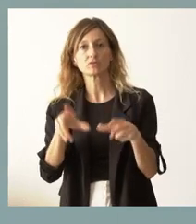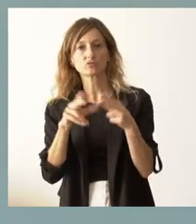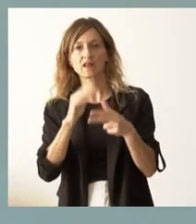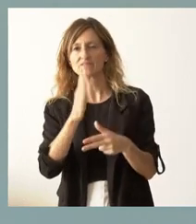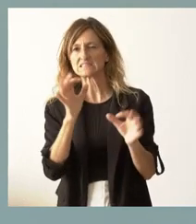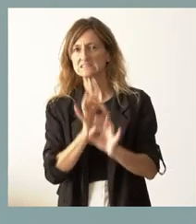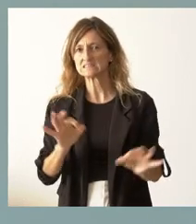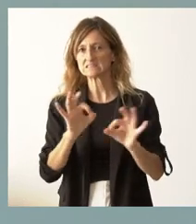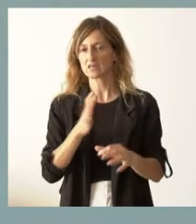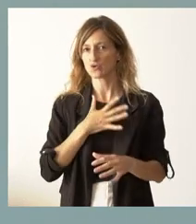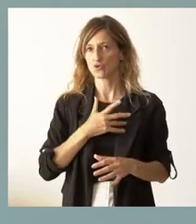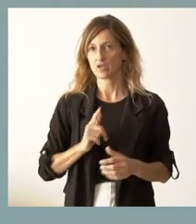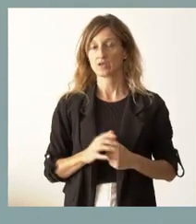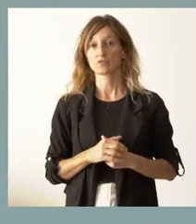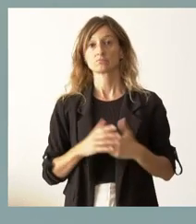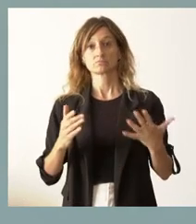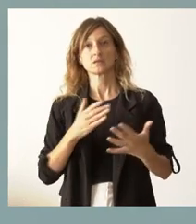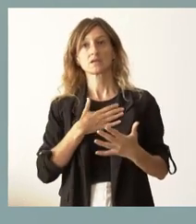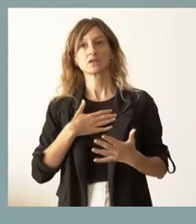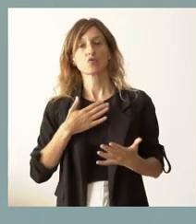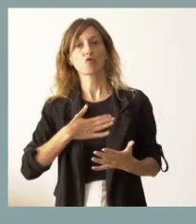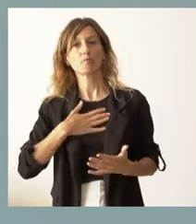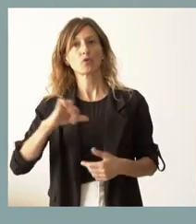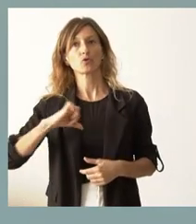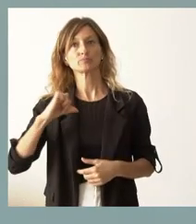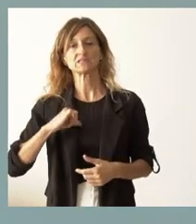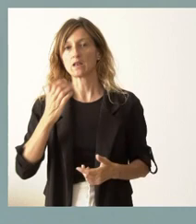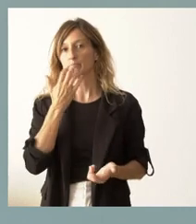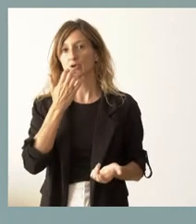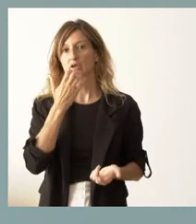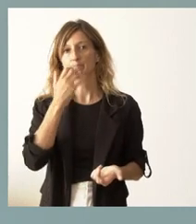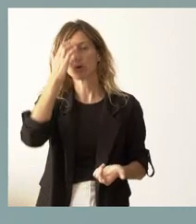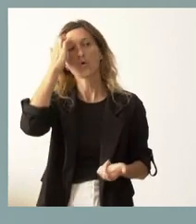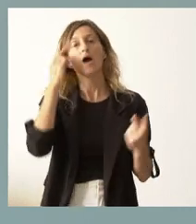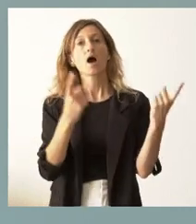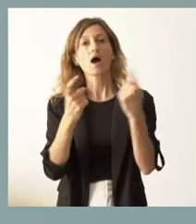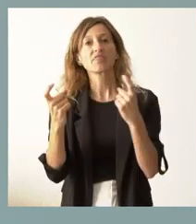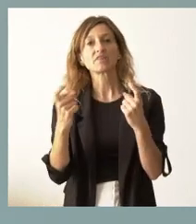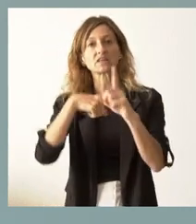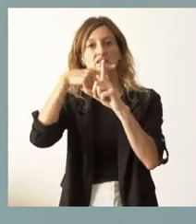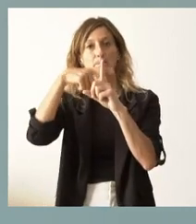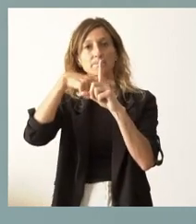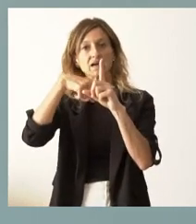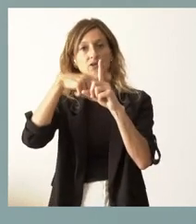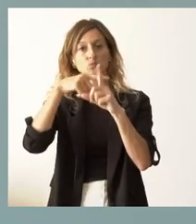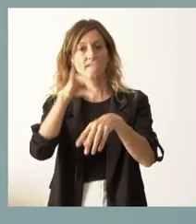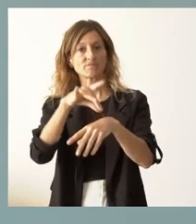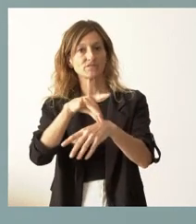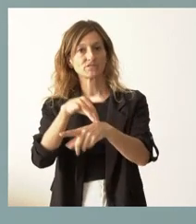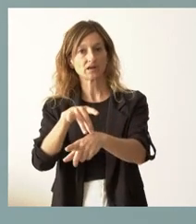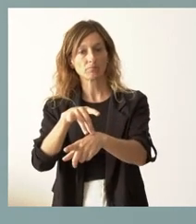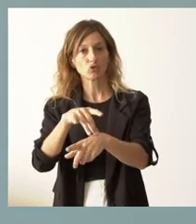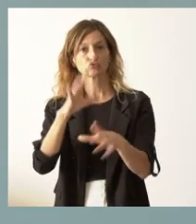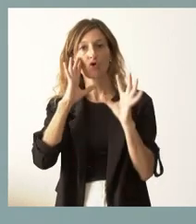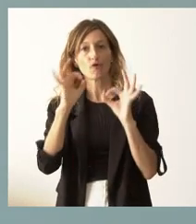donde para un adecuado confort en un hospital, pongo por caso, pues hace falta una determinada temperatura de los enfermos, que,